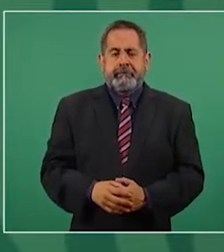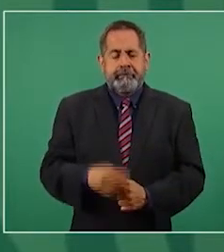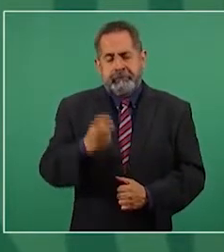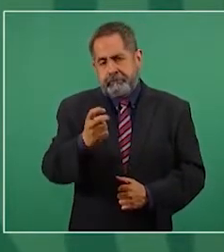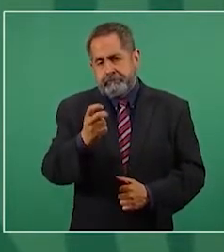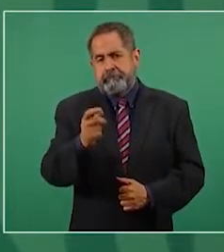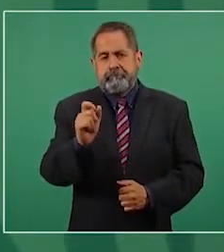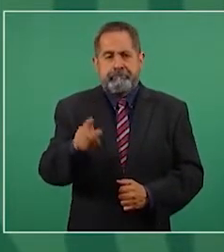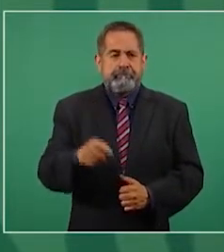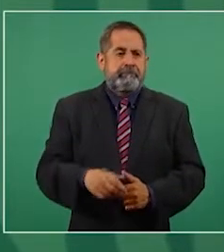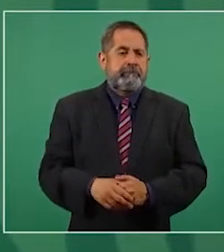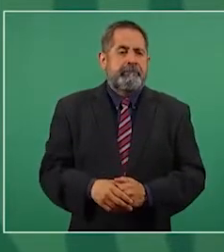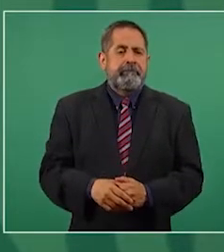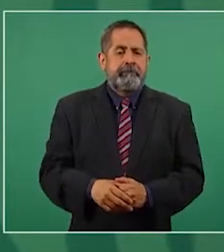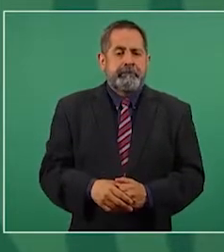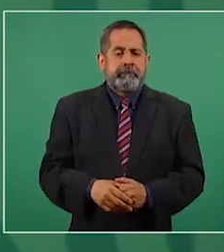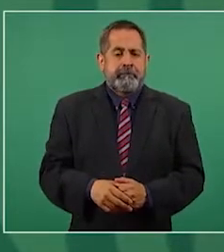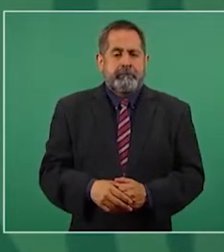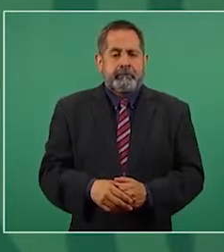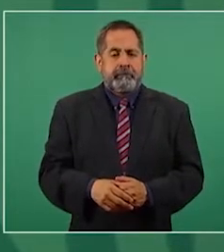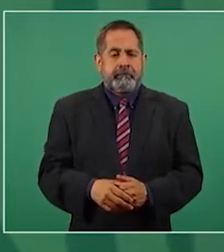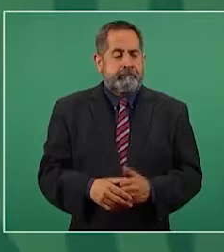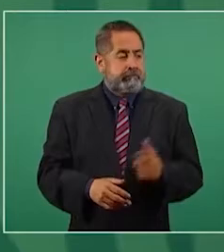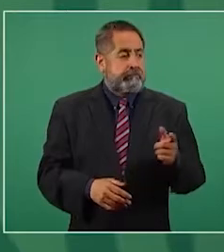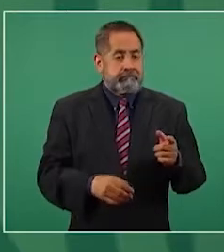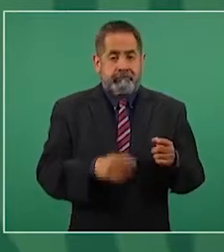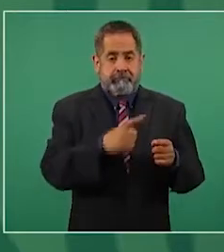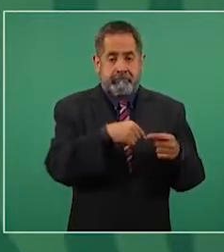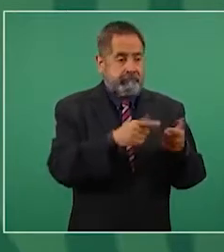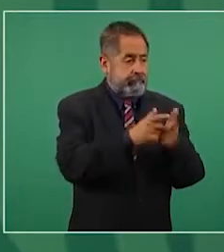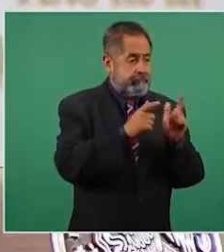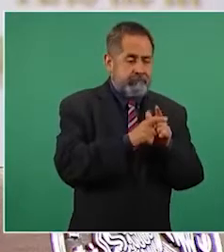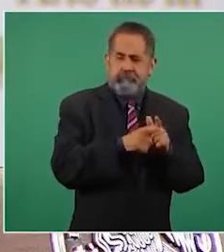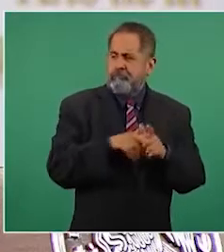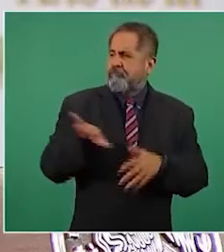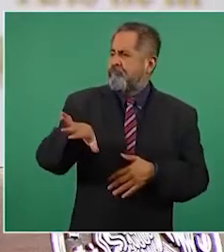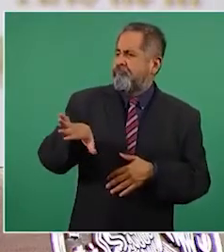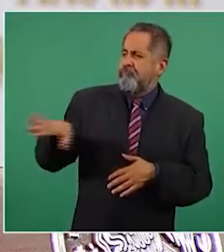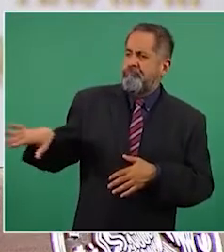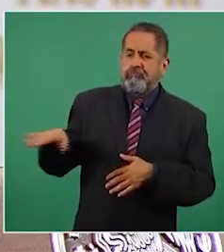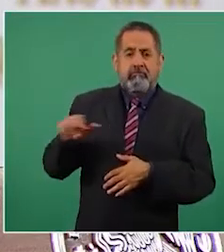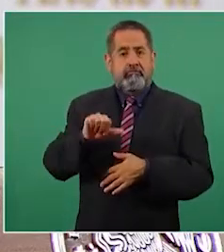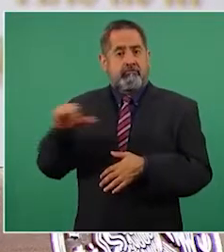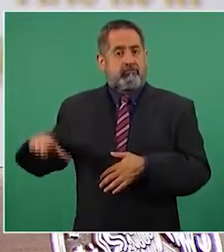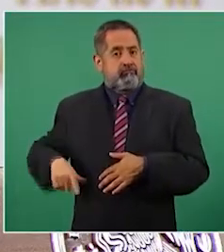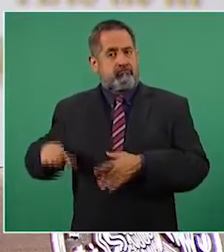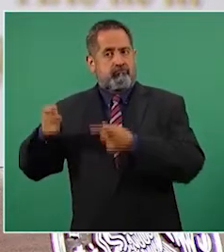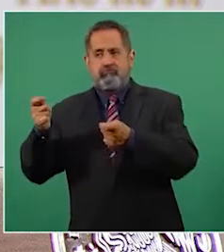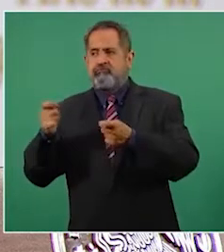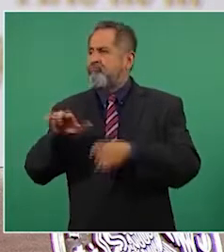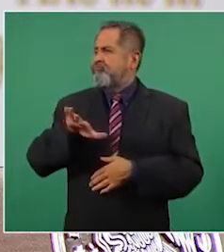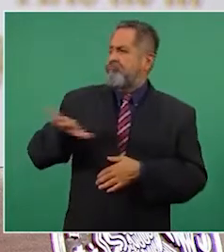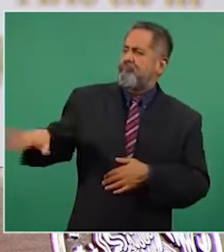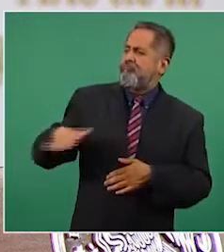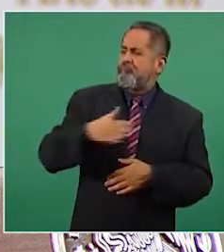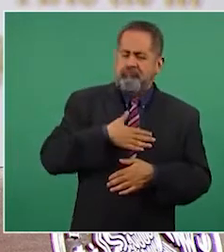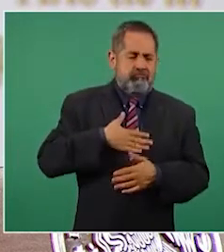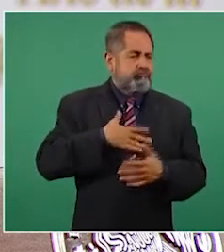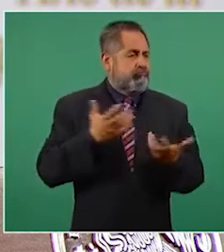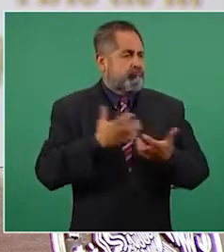Entonces, desarticularon al Estado con